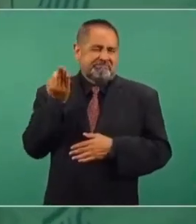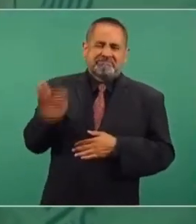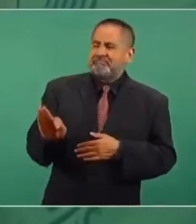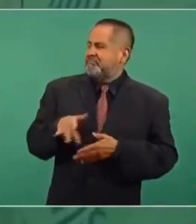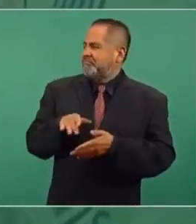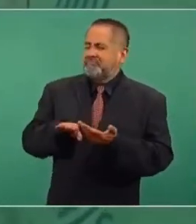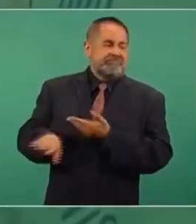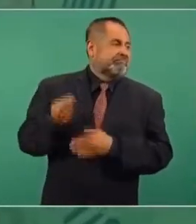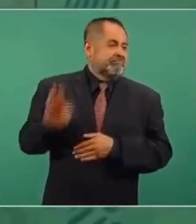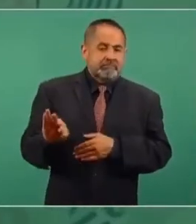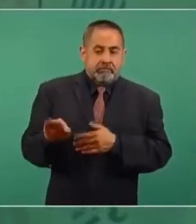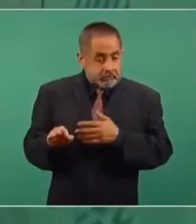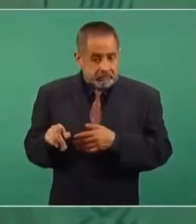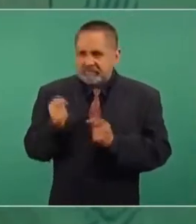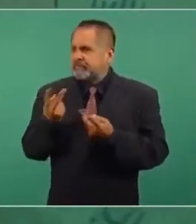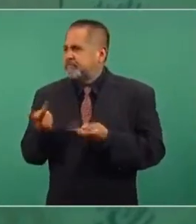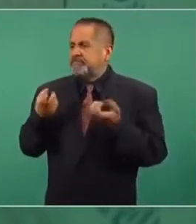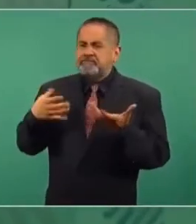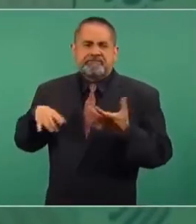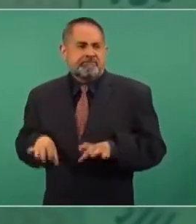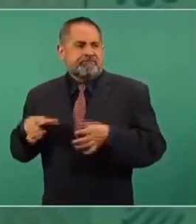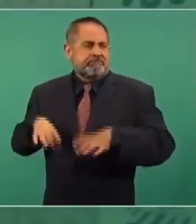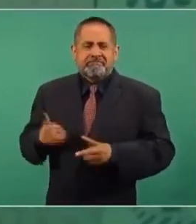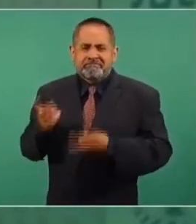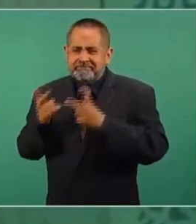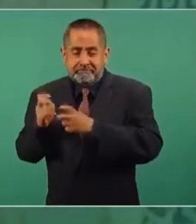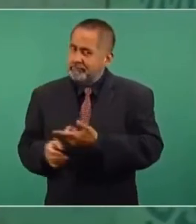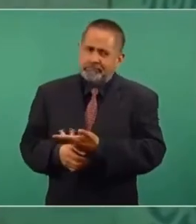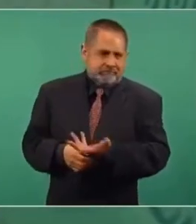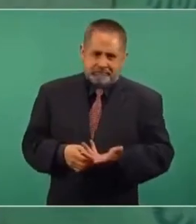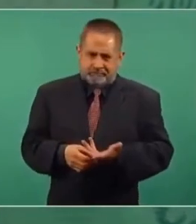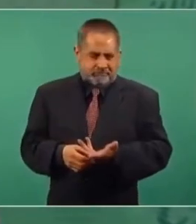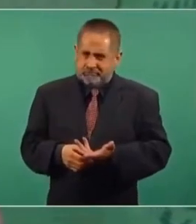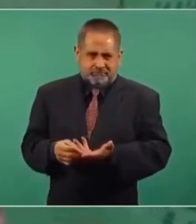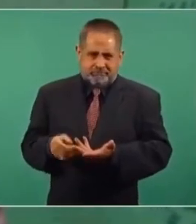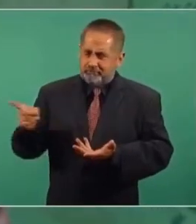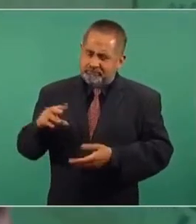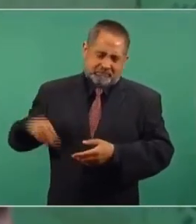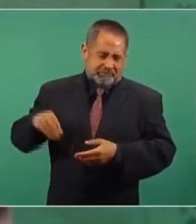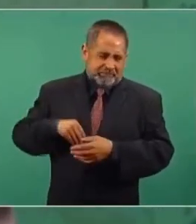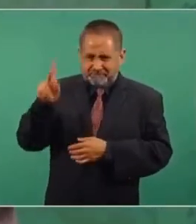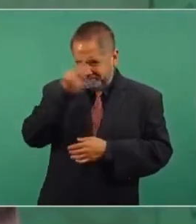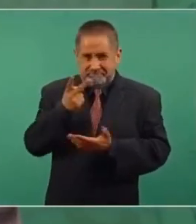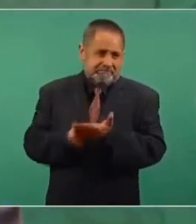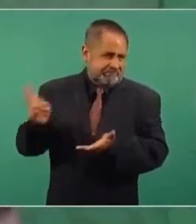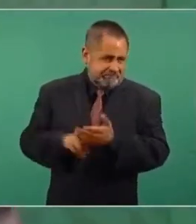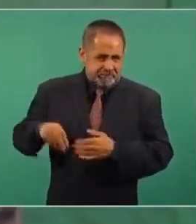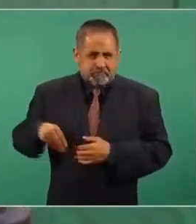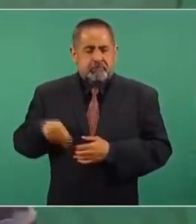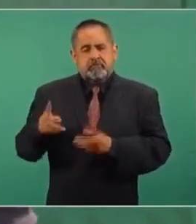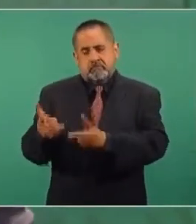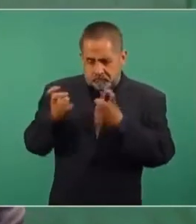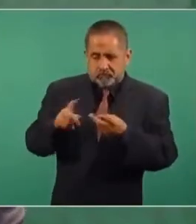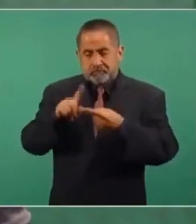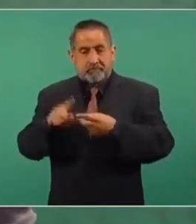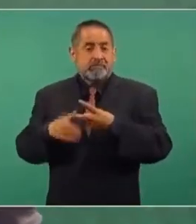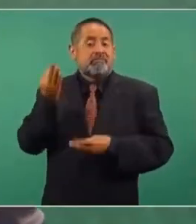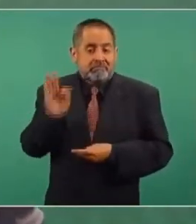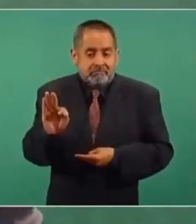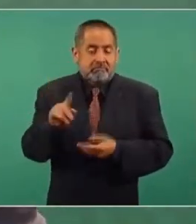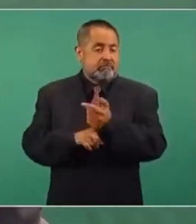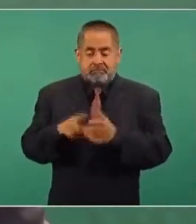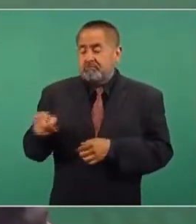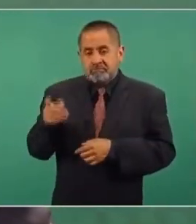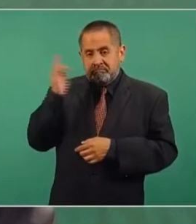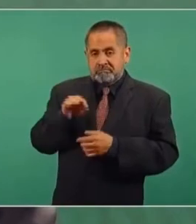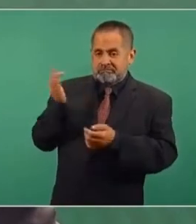y roba es doblemente responsable. O por robar y por traicionar la confianza